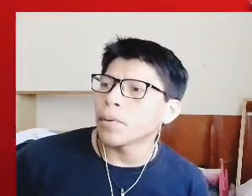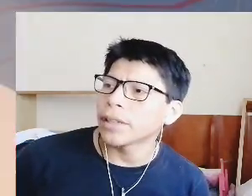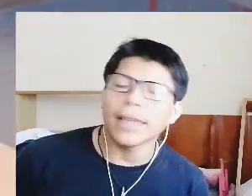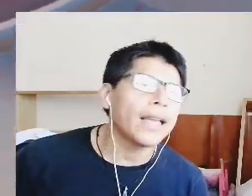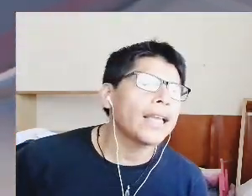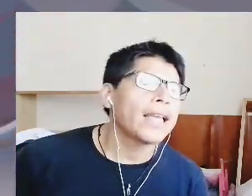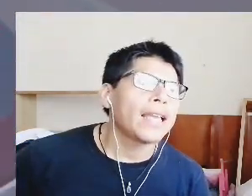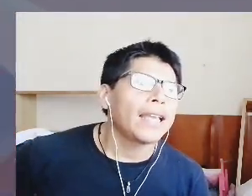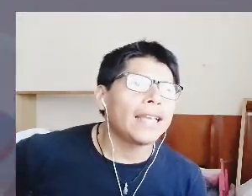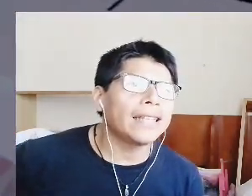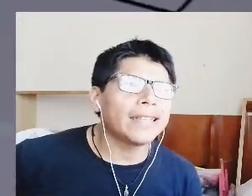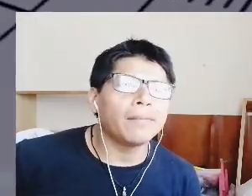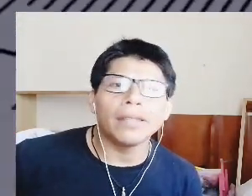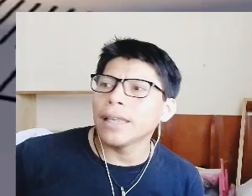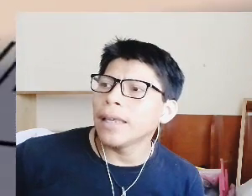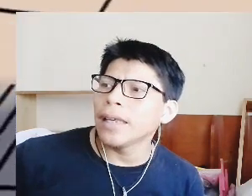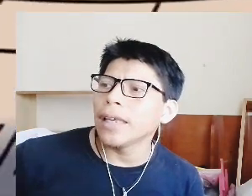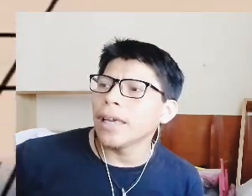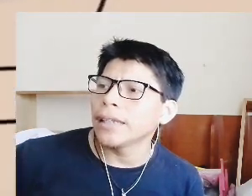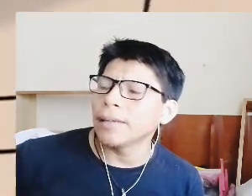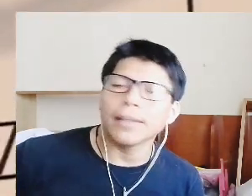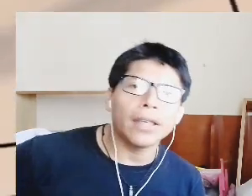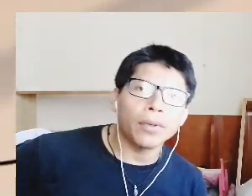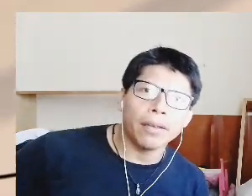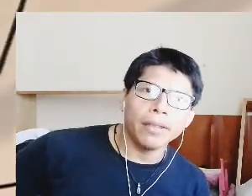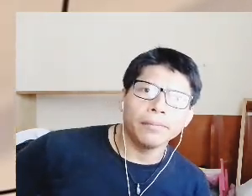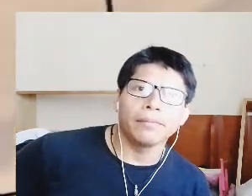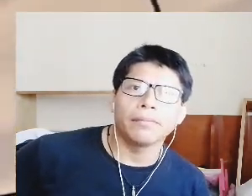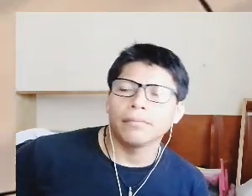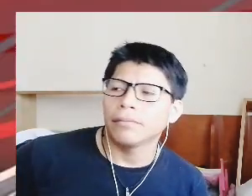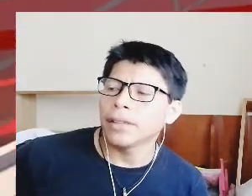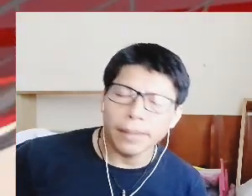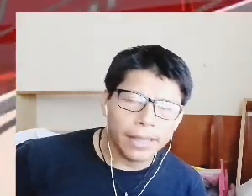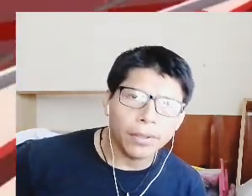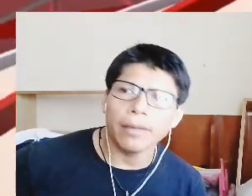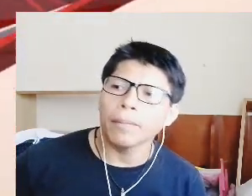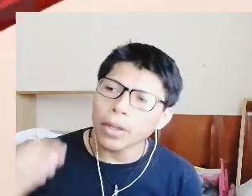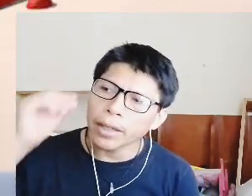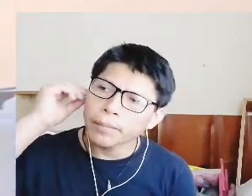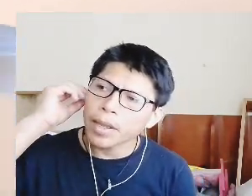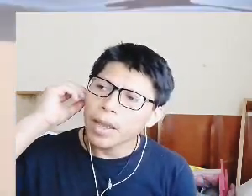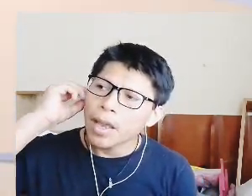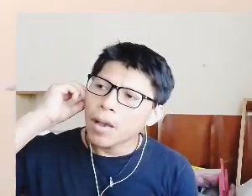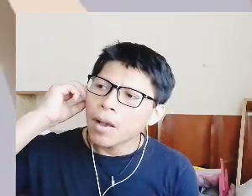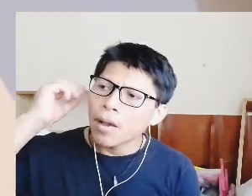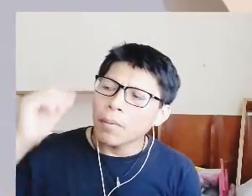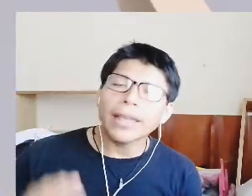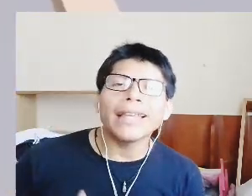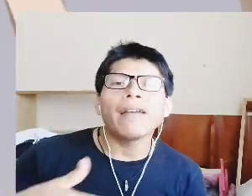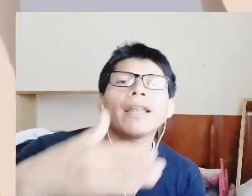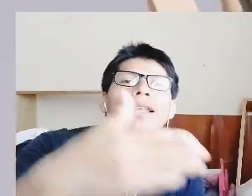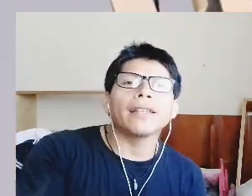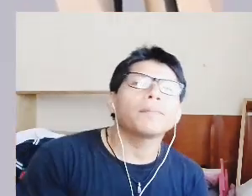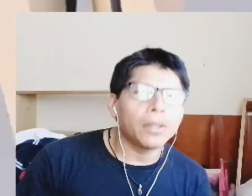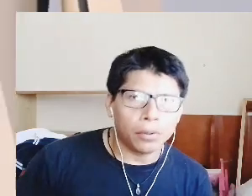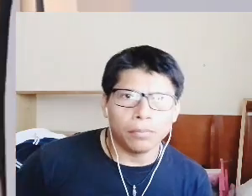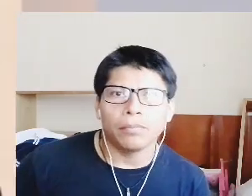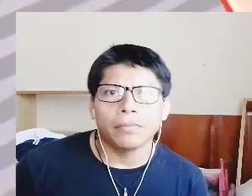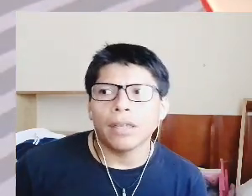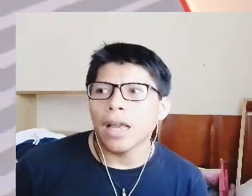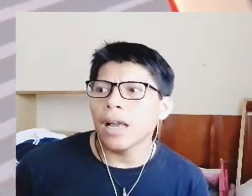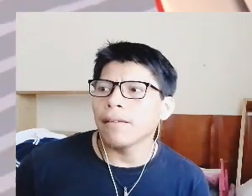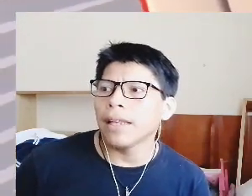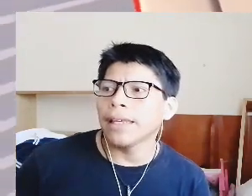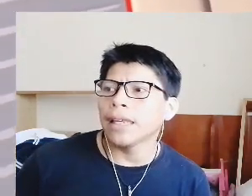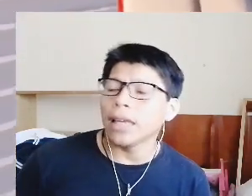reportera es realmente demasiado grave demasiado grave ¿por qué? porque ella habla de respeto